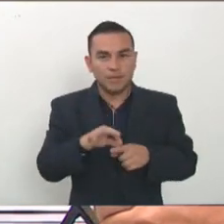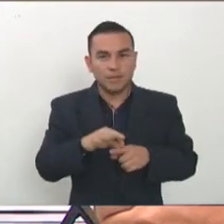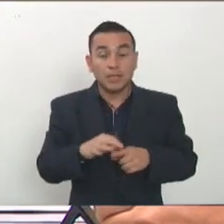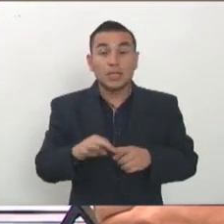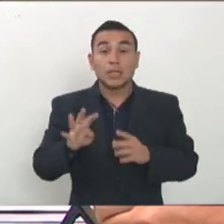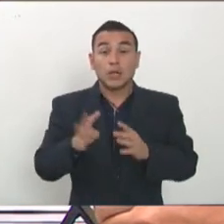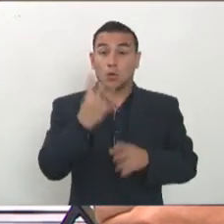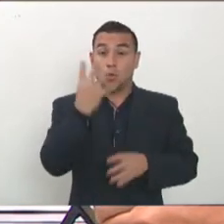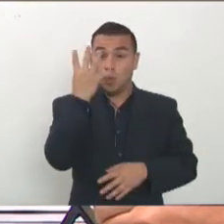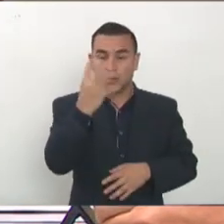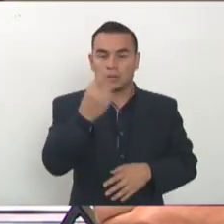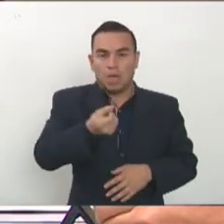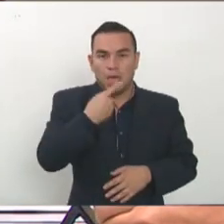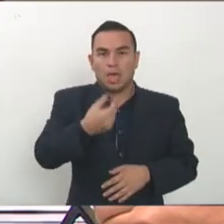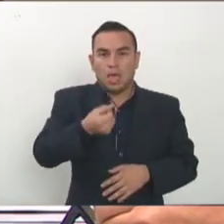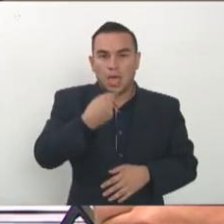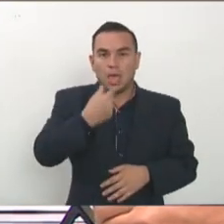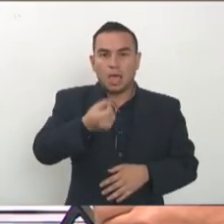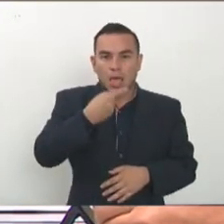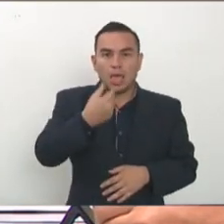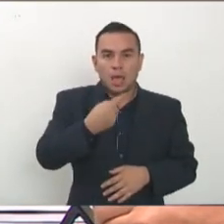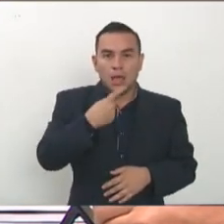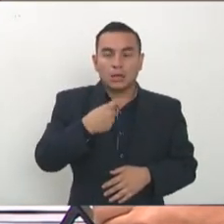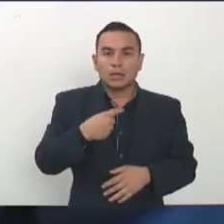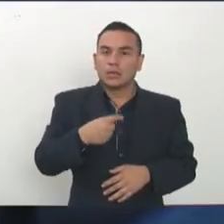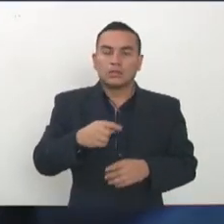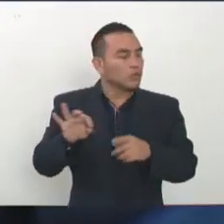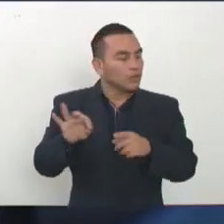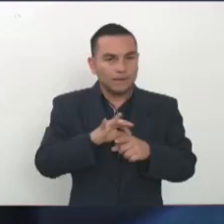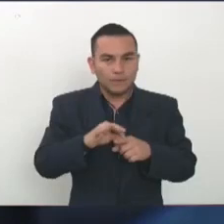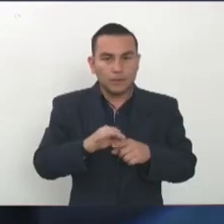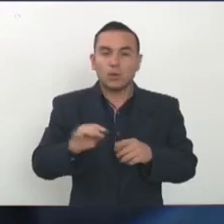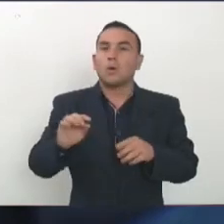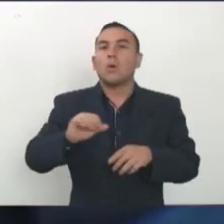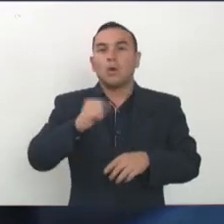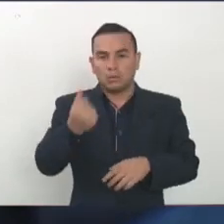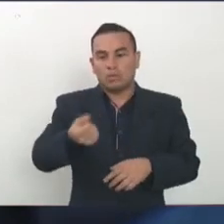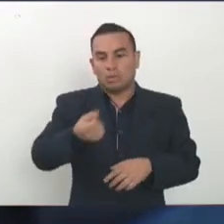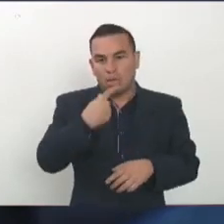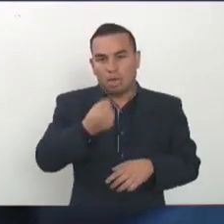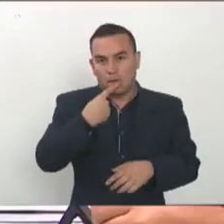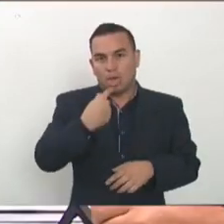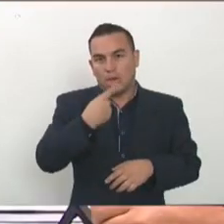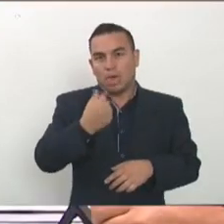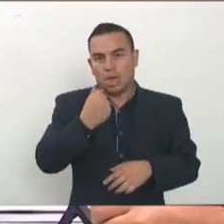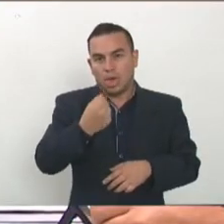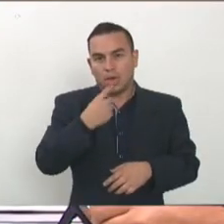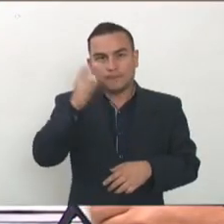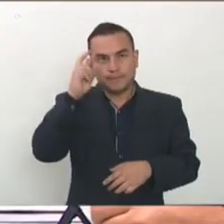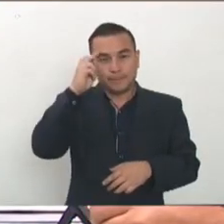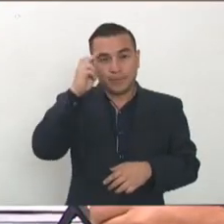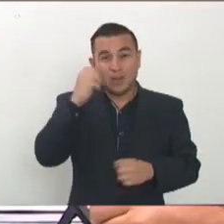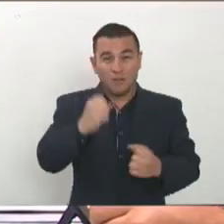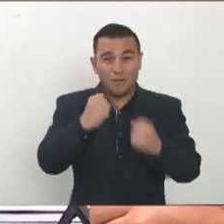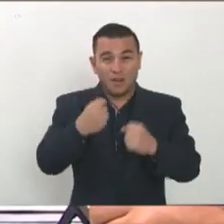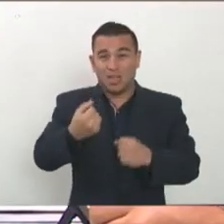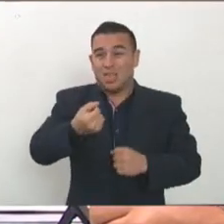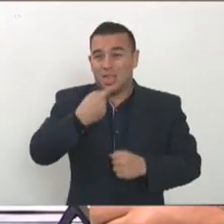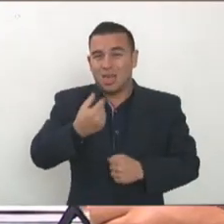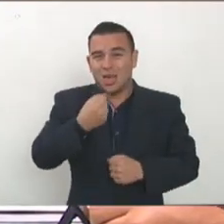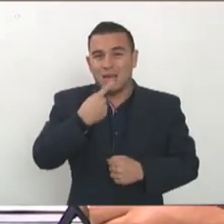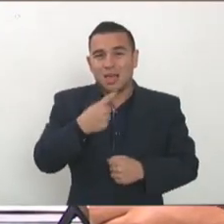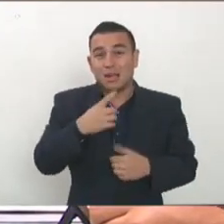aplican cuatro antibióticos y no funciona y le ponen un antibiótico más fuerte y le aplican medicamentos los más fuertes posibles